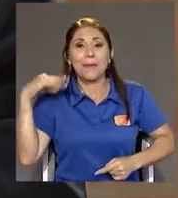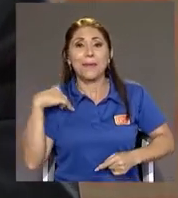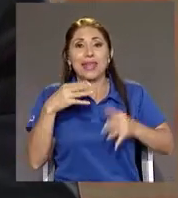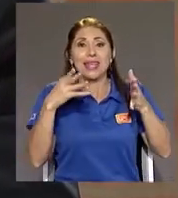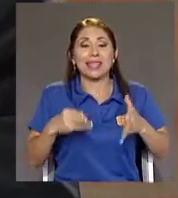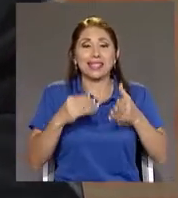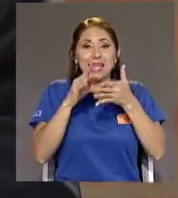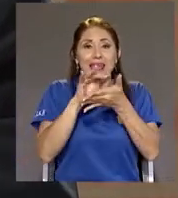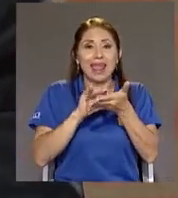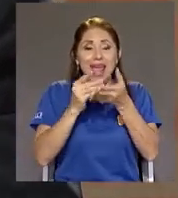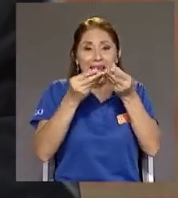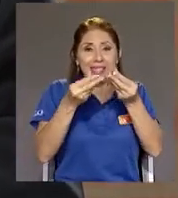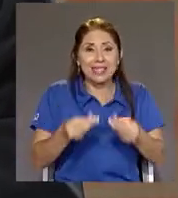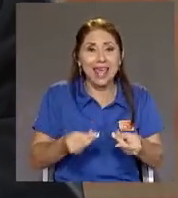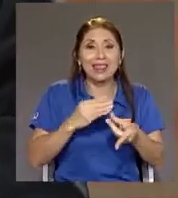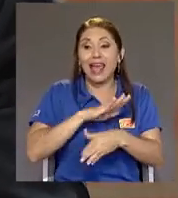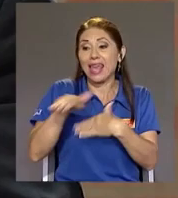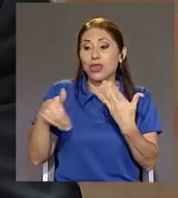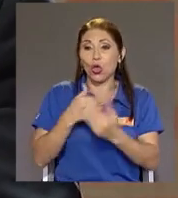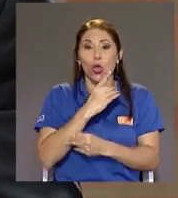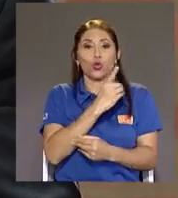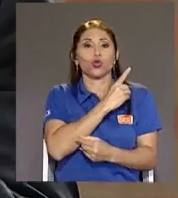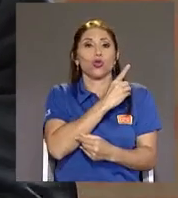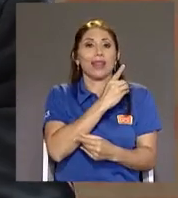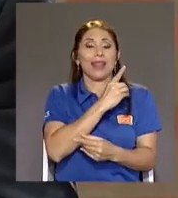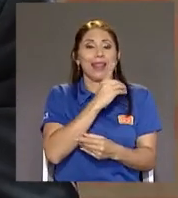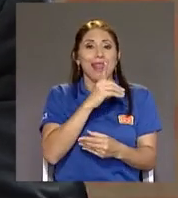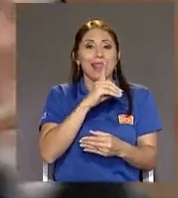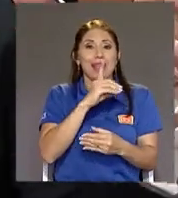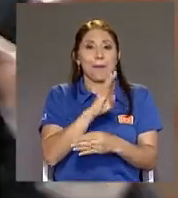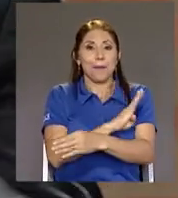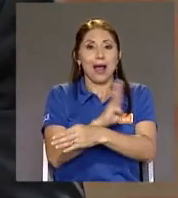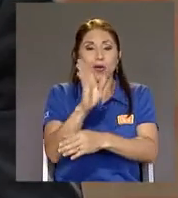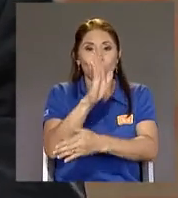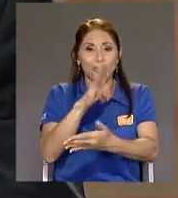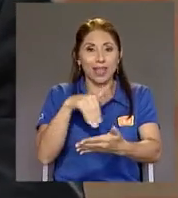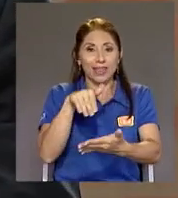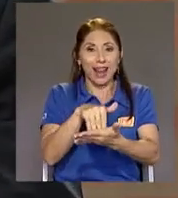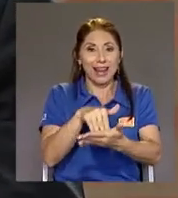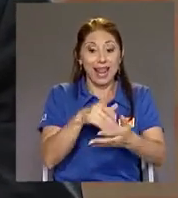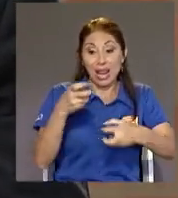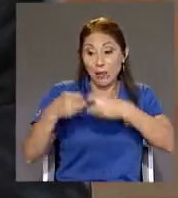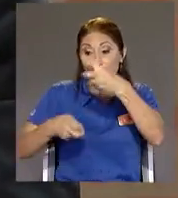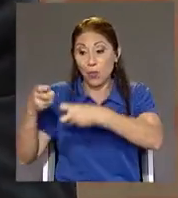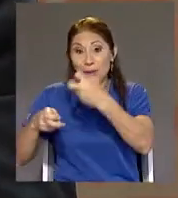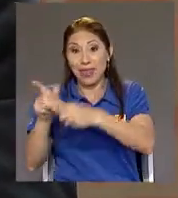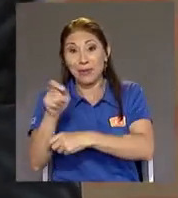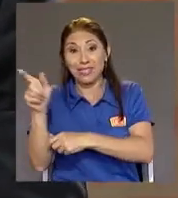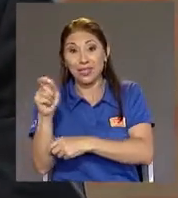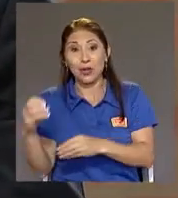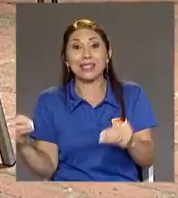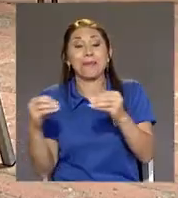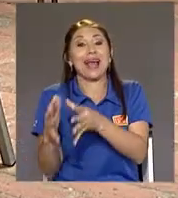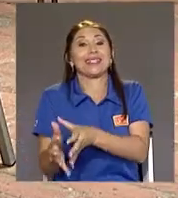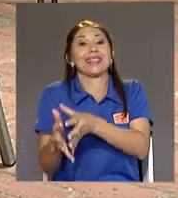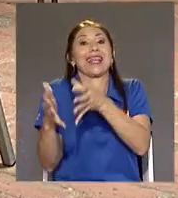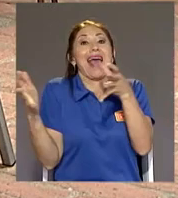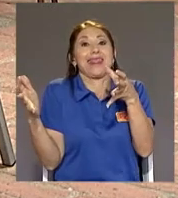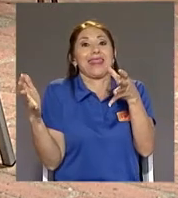directivos Del Banco Central Por ejemplo El problema De pensiones Por sí solo Es más grande Que todo eso En el largo plazo